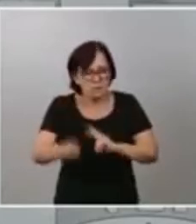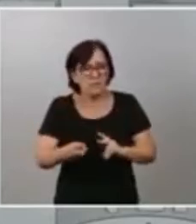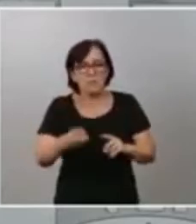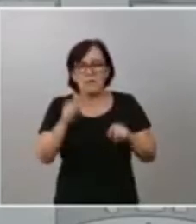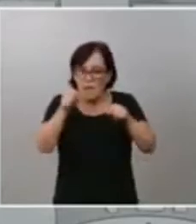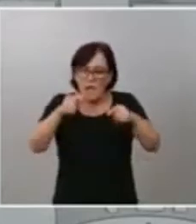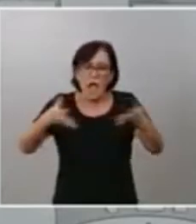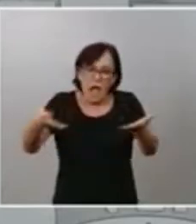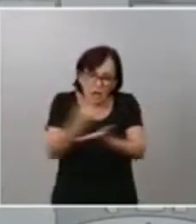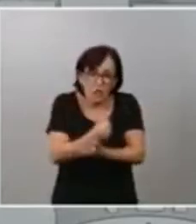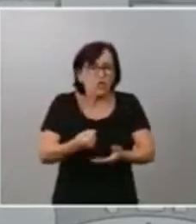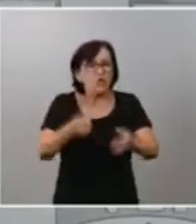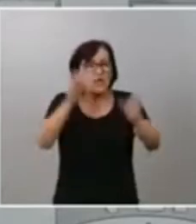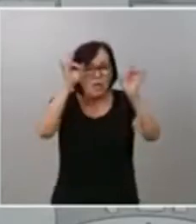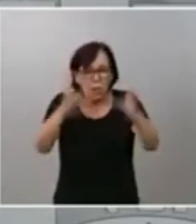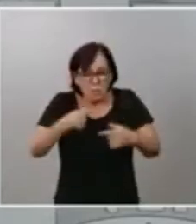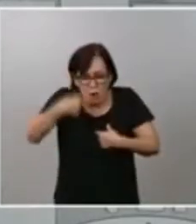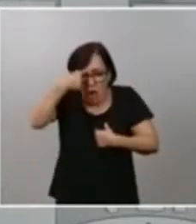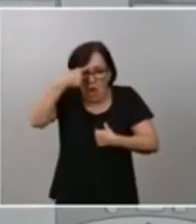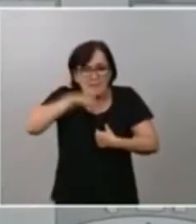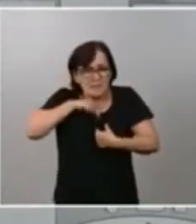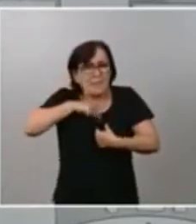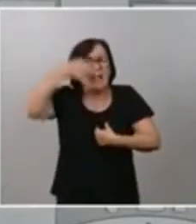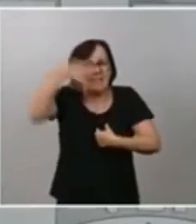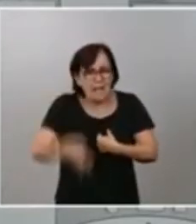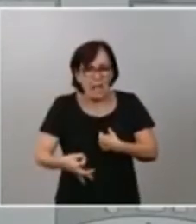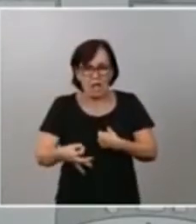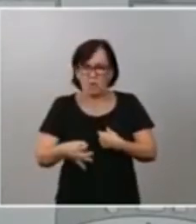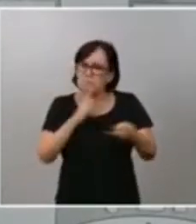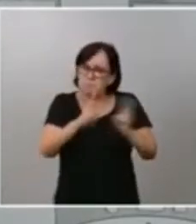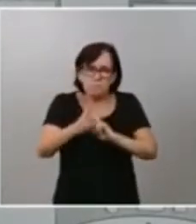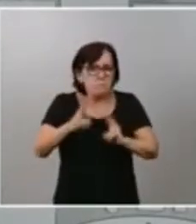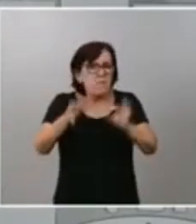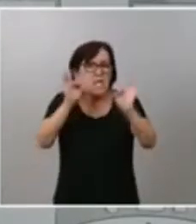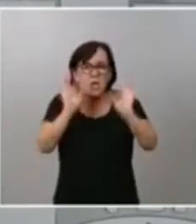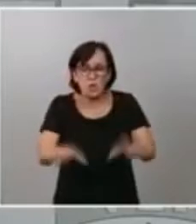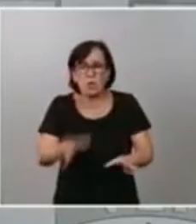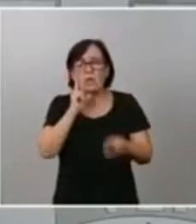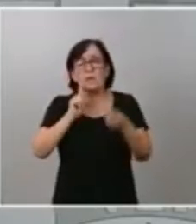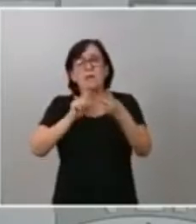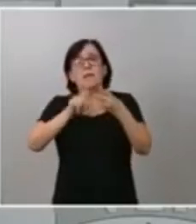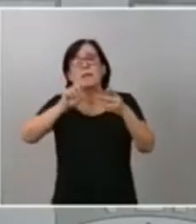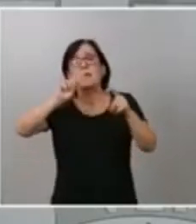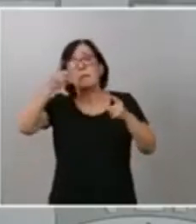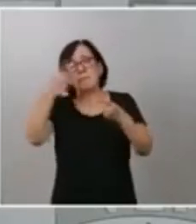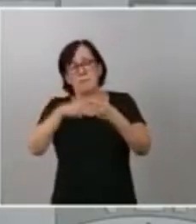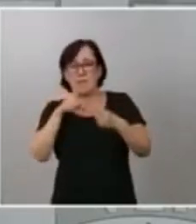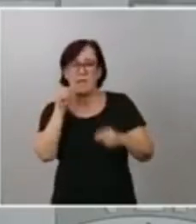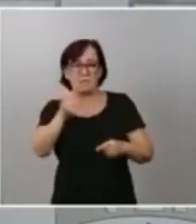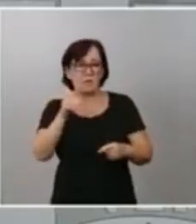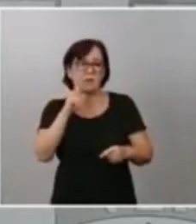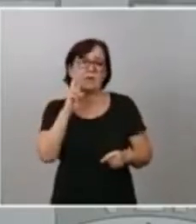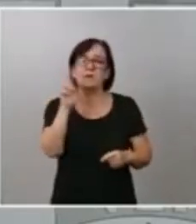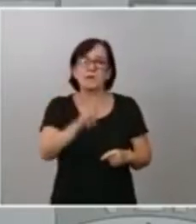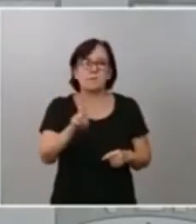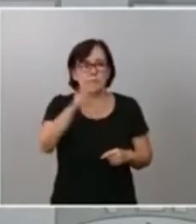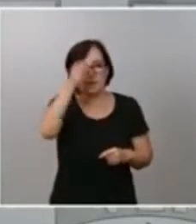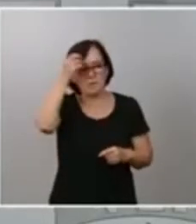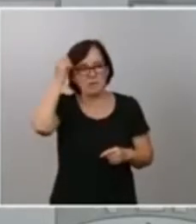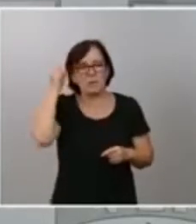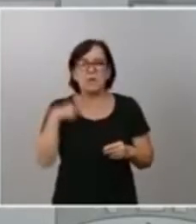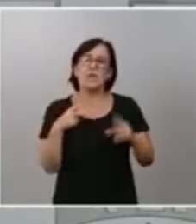mismo porque lo creo porque lo creo y en relación con la primera de las preguntas insisto las conversaciones